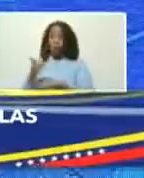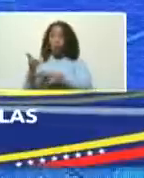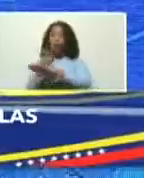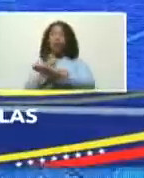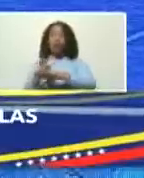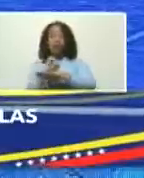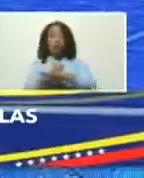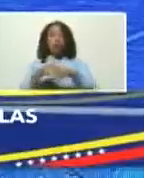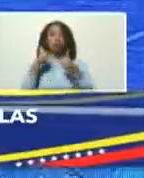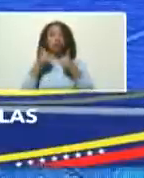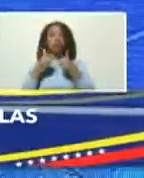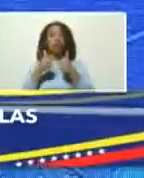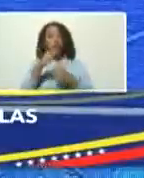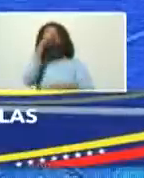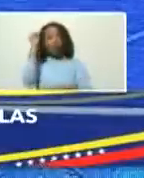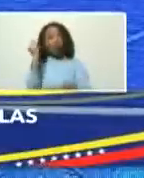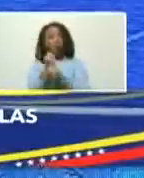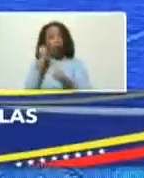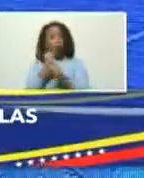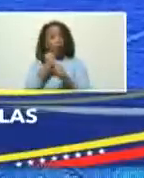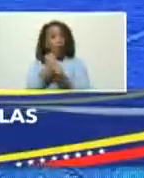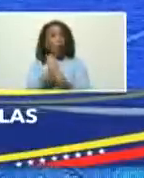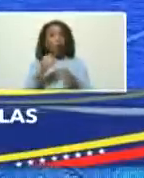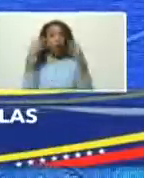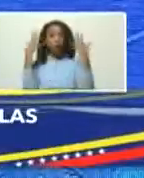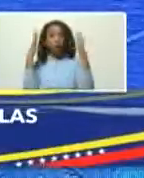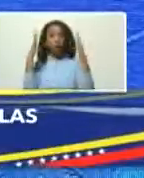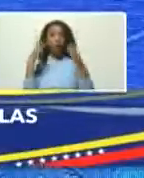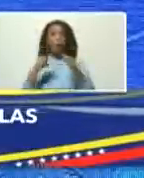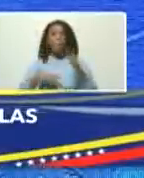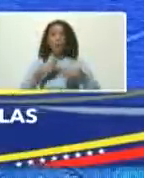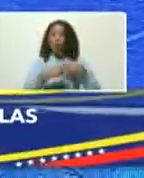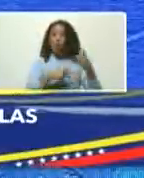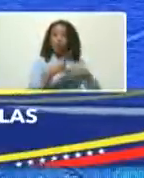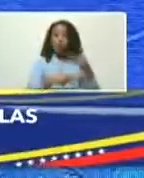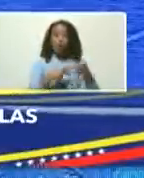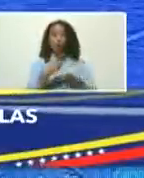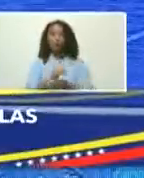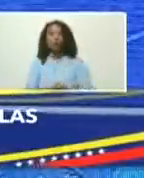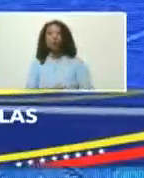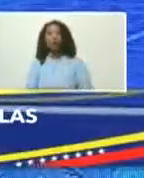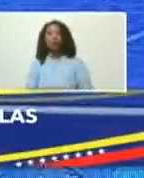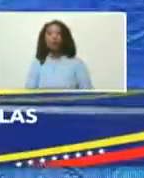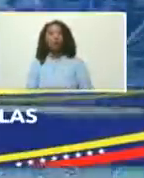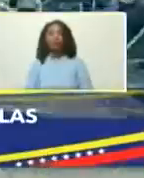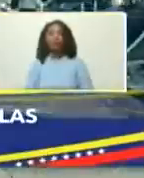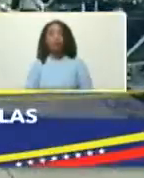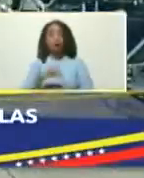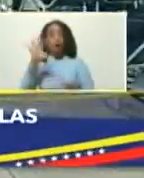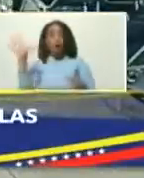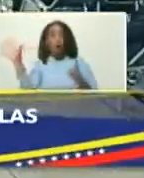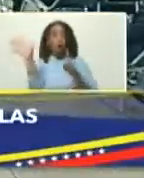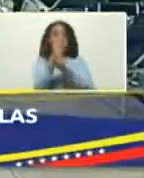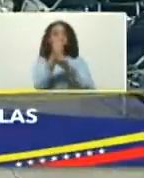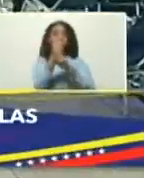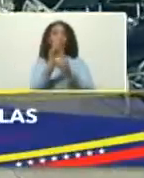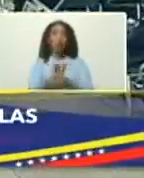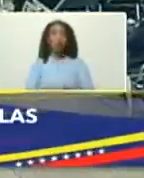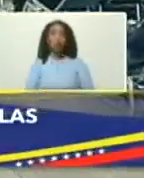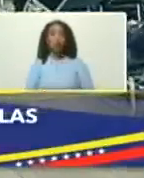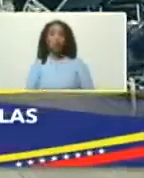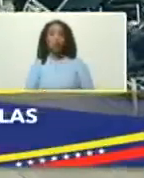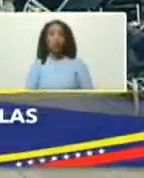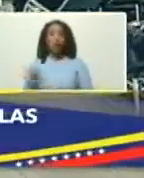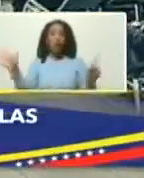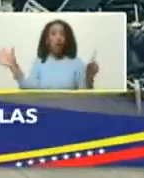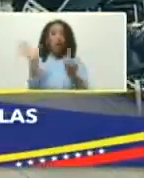al trabajo a la producción a los logros y los